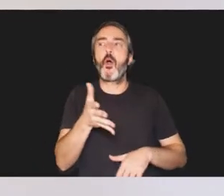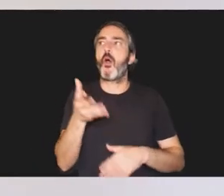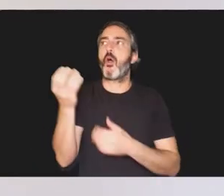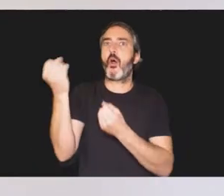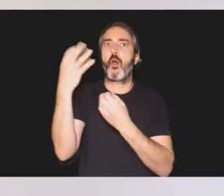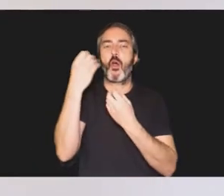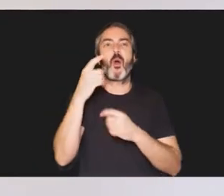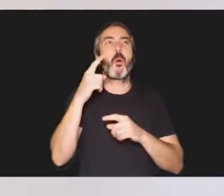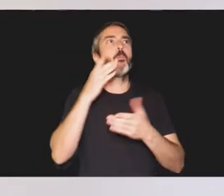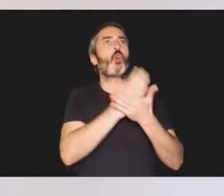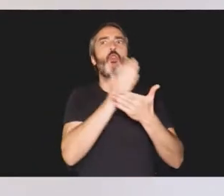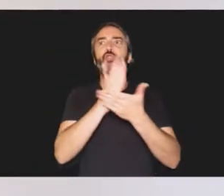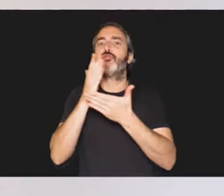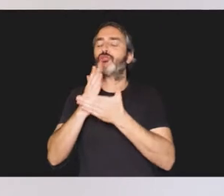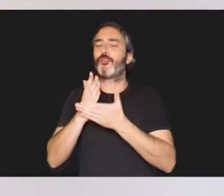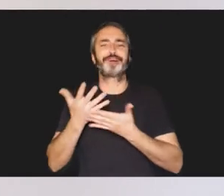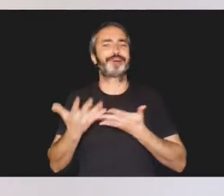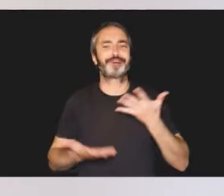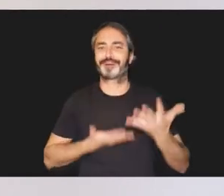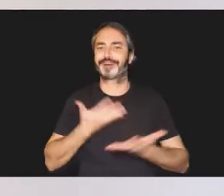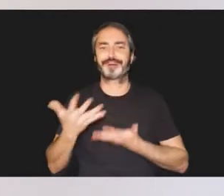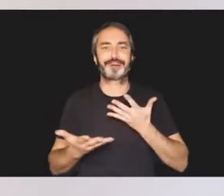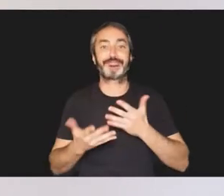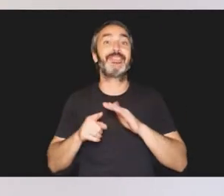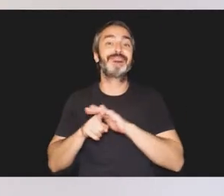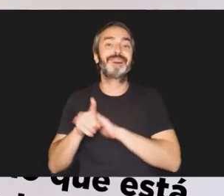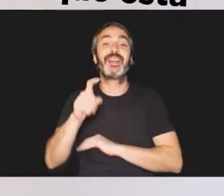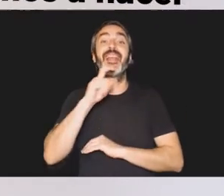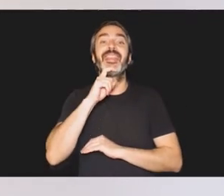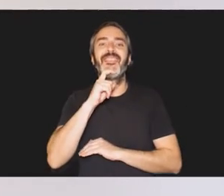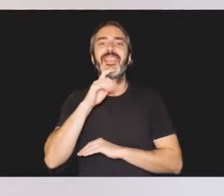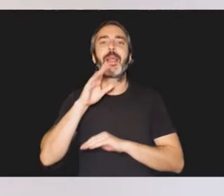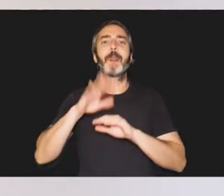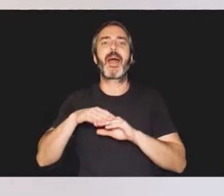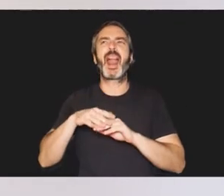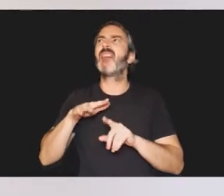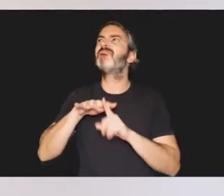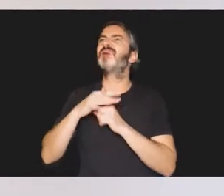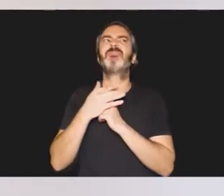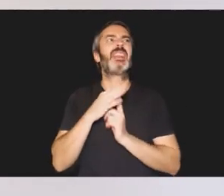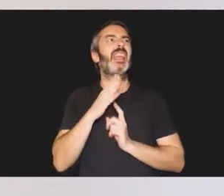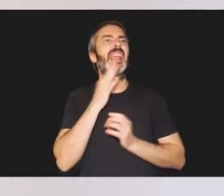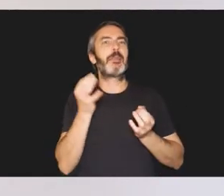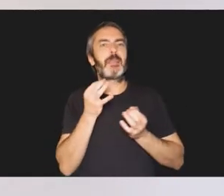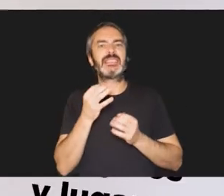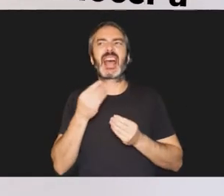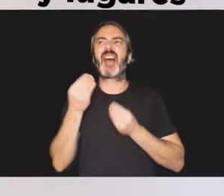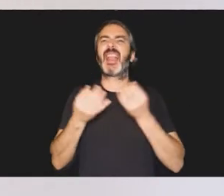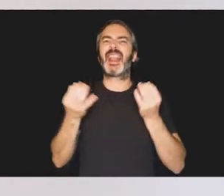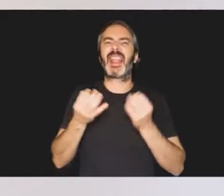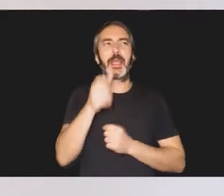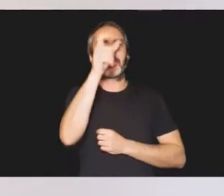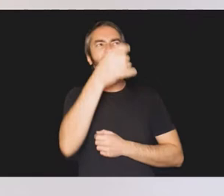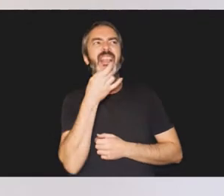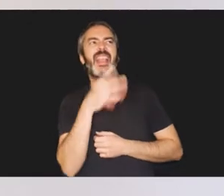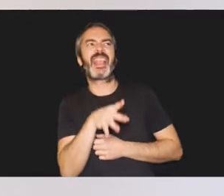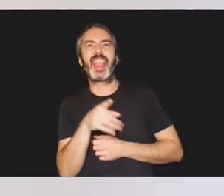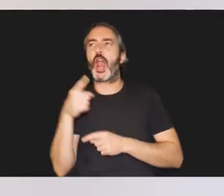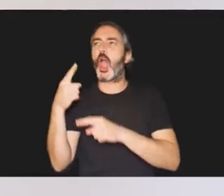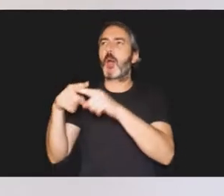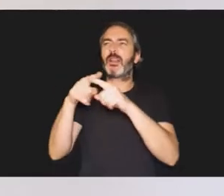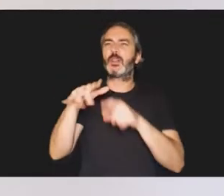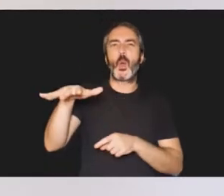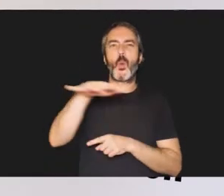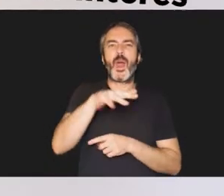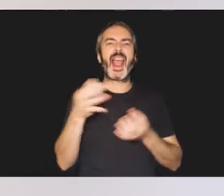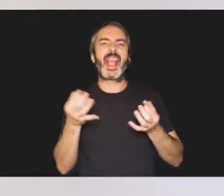información fragmentada y distorsionada, le será difícil al niño saber lo que está pasando y lo que vamos a hacer, reconocer a personas, objetos